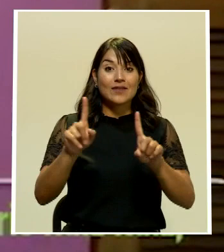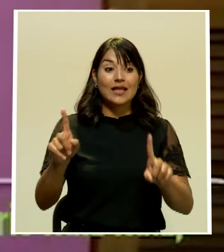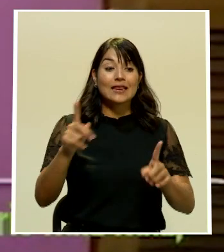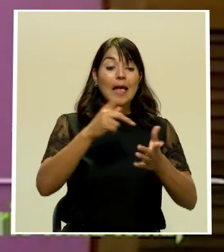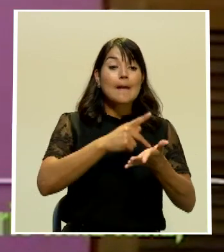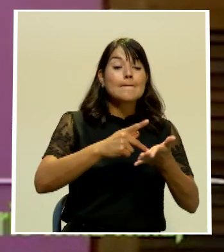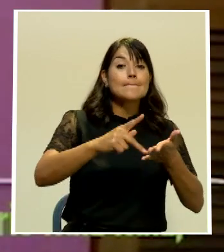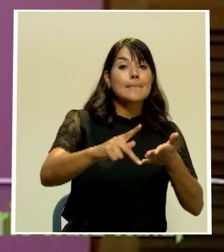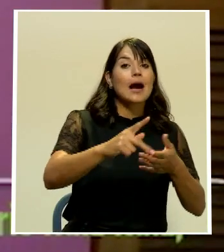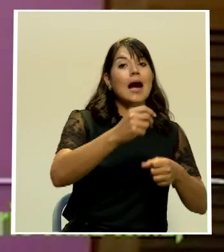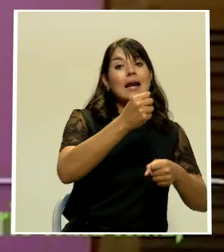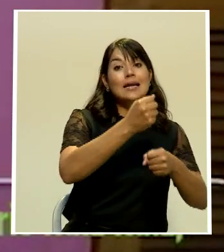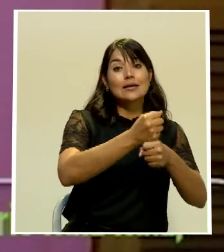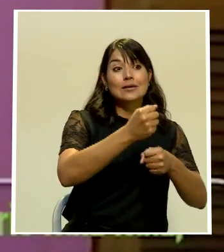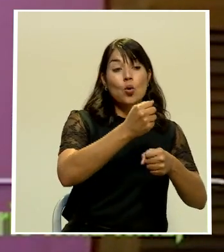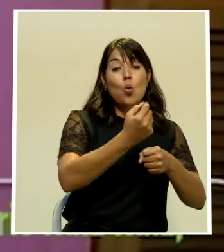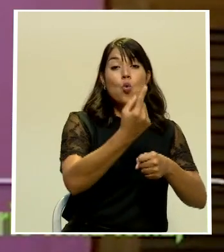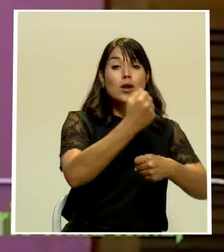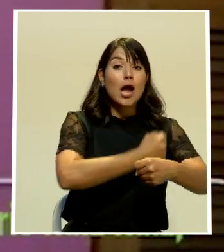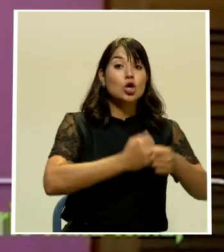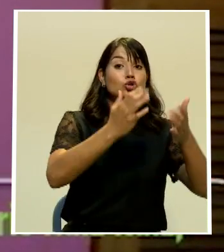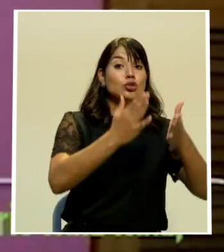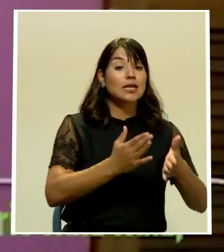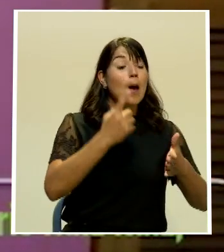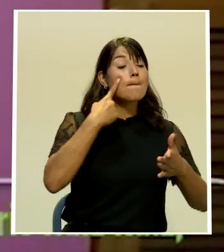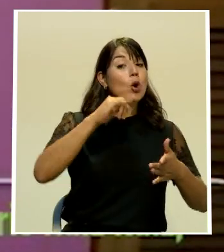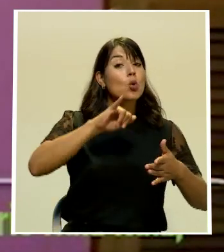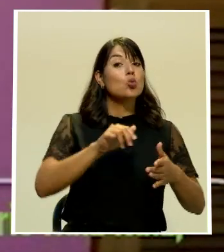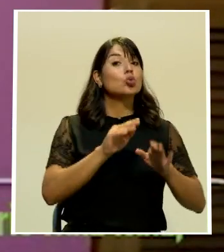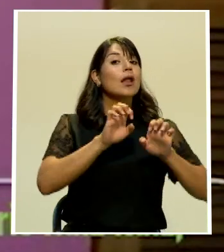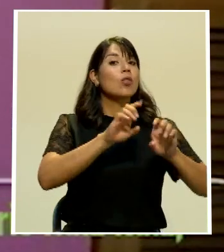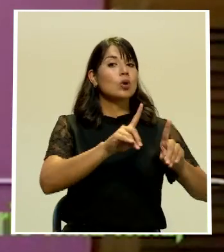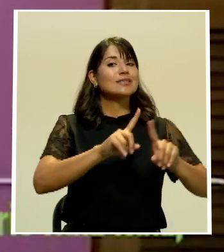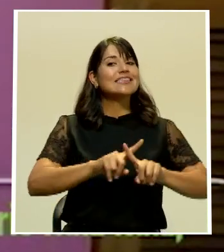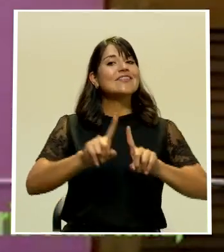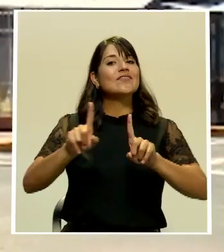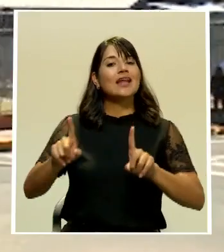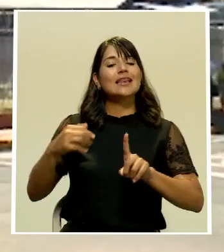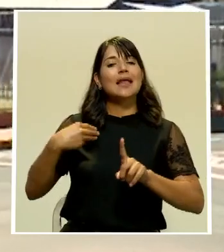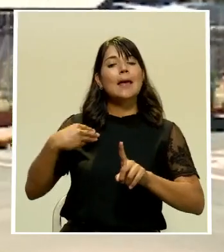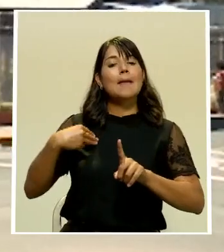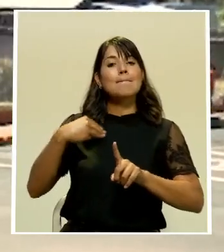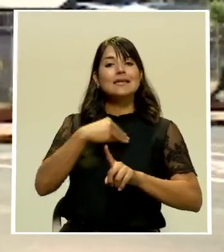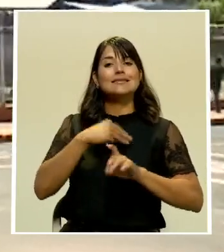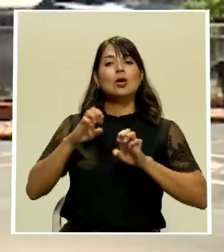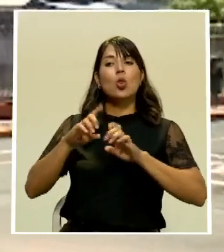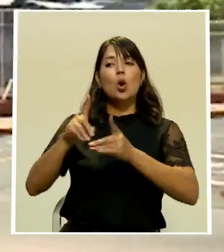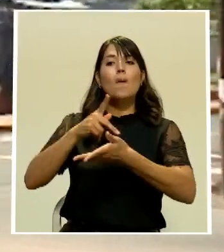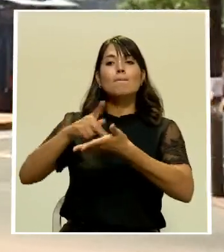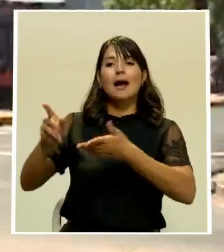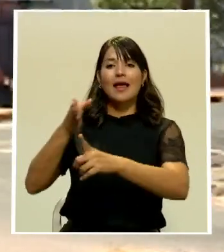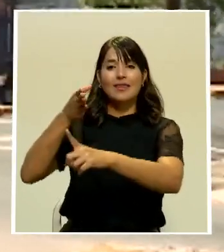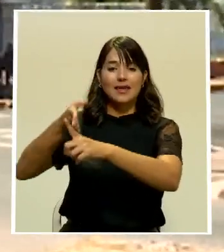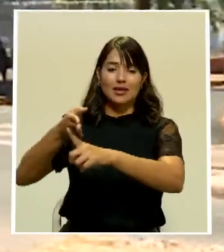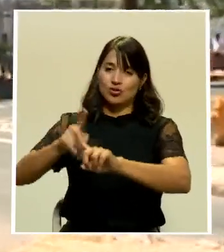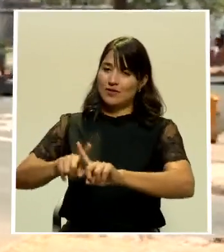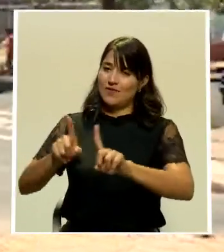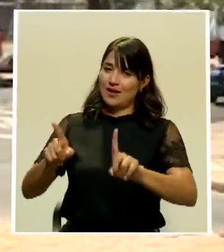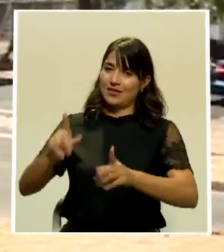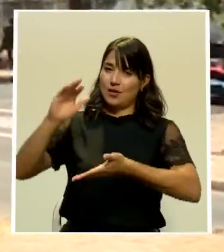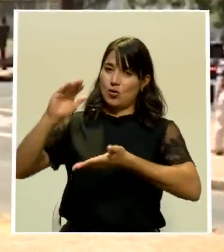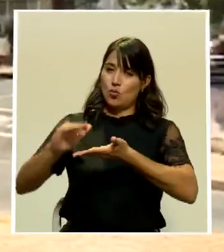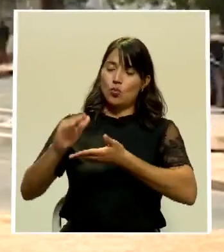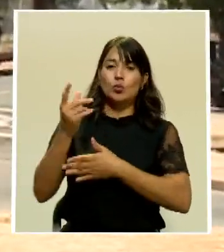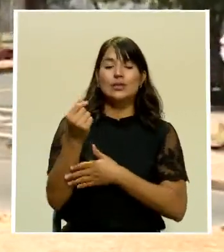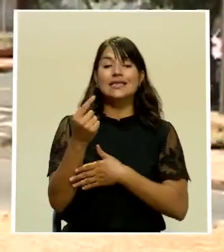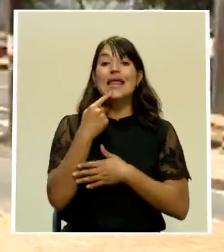trabajadora por Junta de Educación a las que el Ministerio tiene en su planilla. En el Ministerio de Educación Pública señalaron